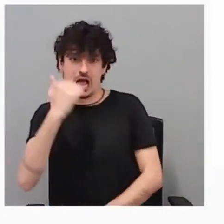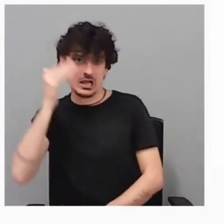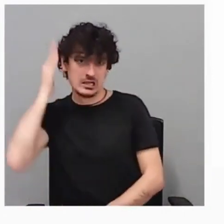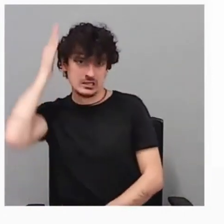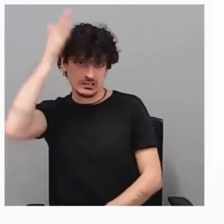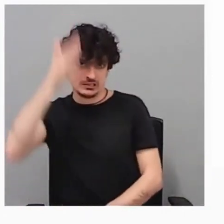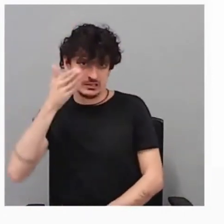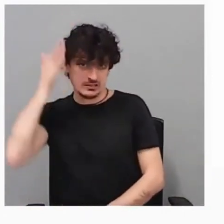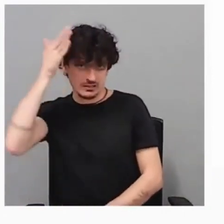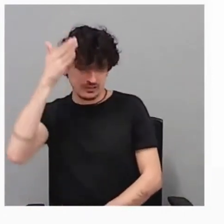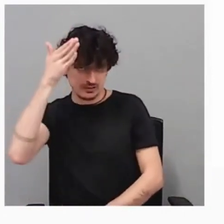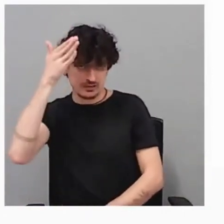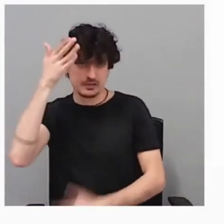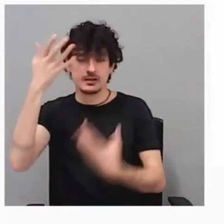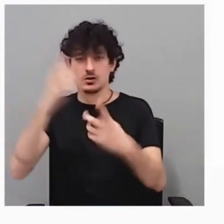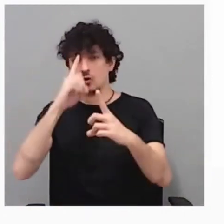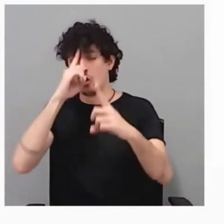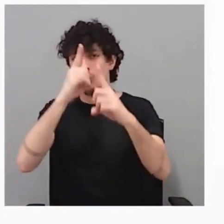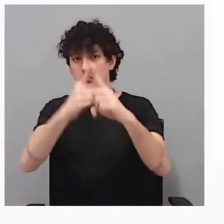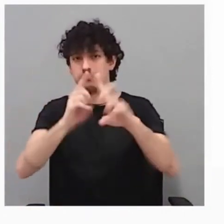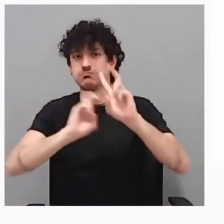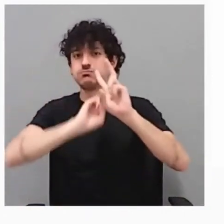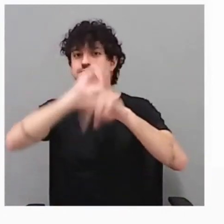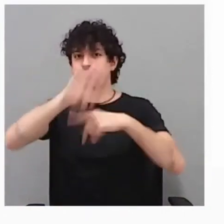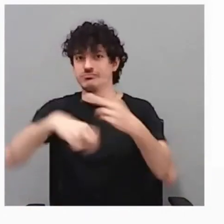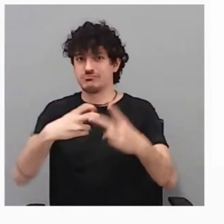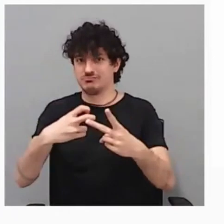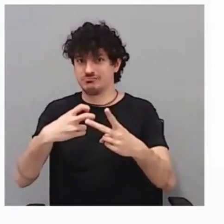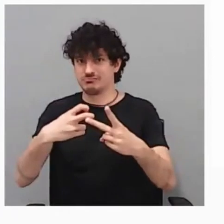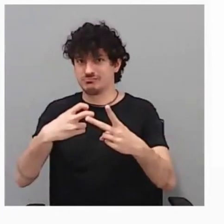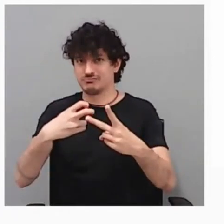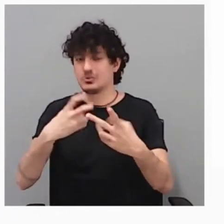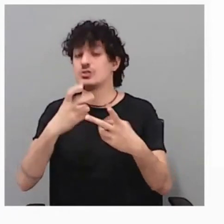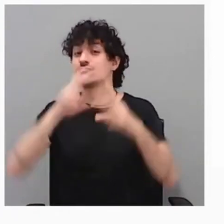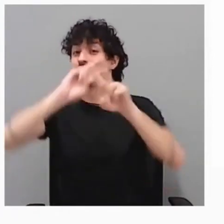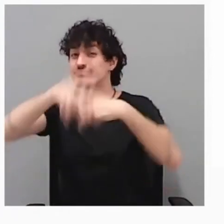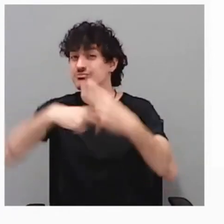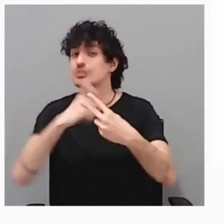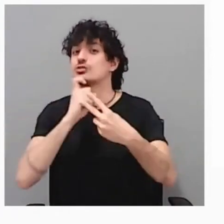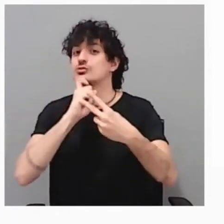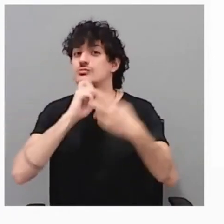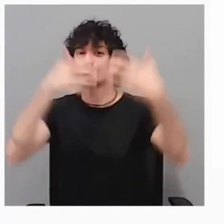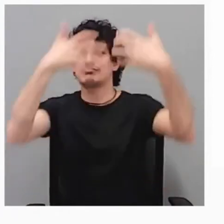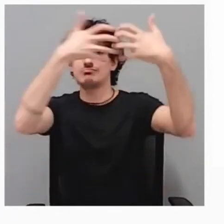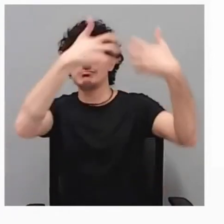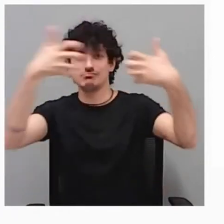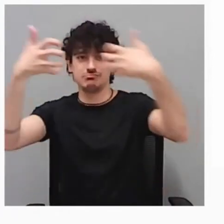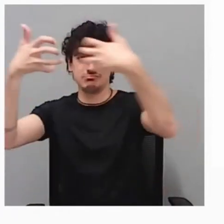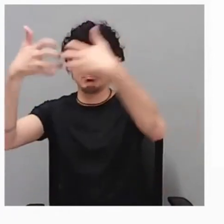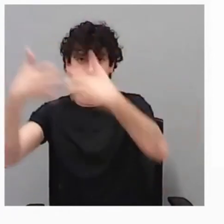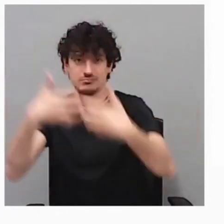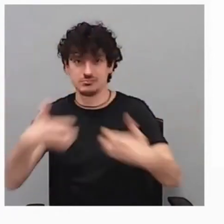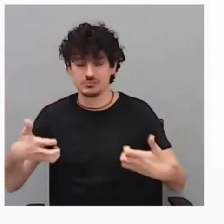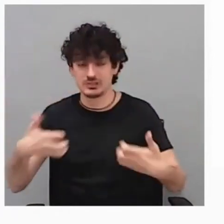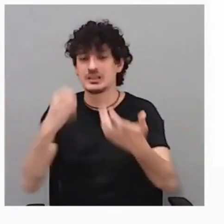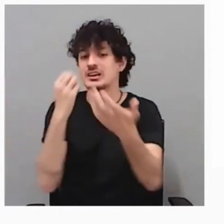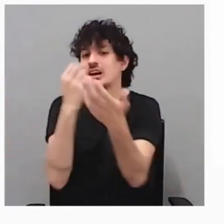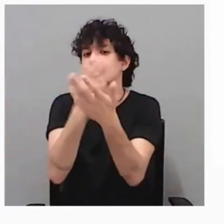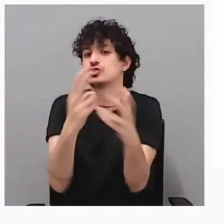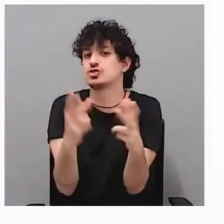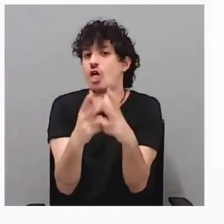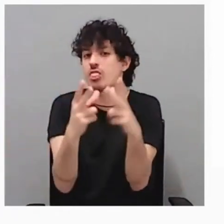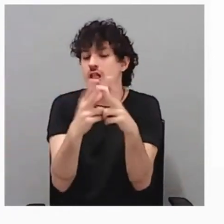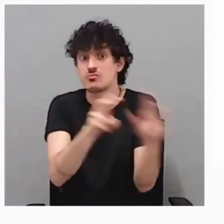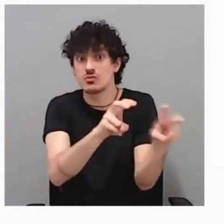Y ese propósito nosotros lo tenemos redactado, como veis ahí. En definitiva, es responder a los nuevos retos sociales para que